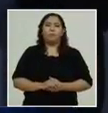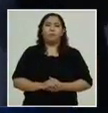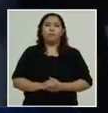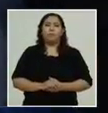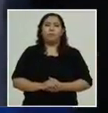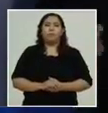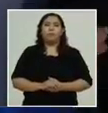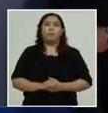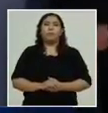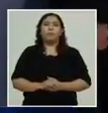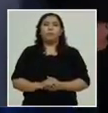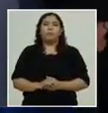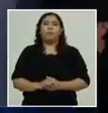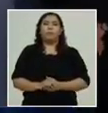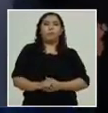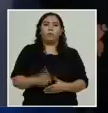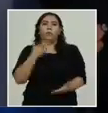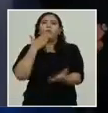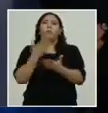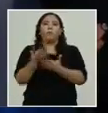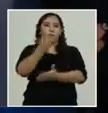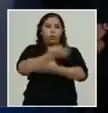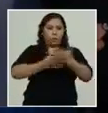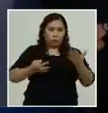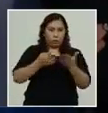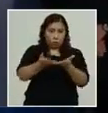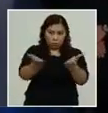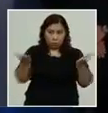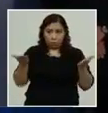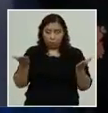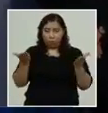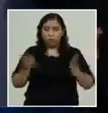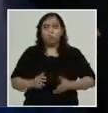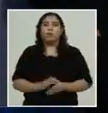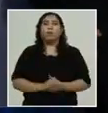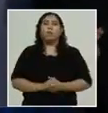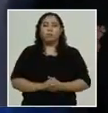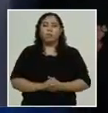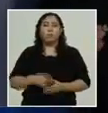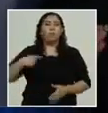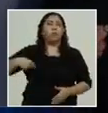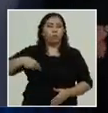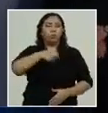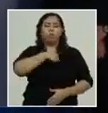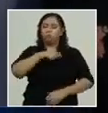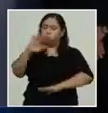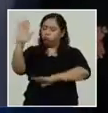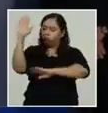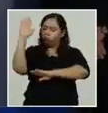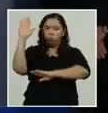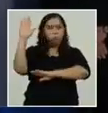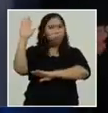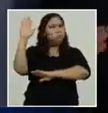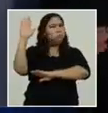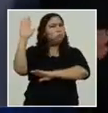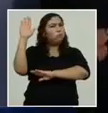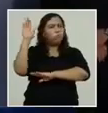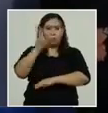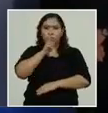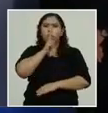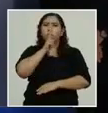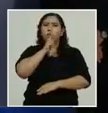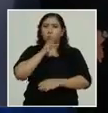señores muy buenas tardes muy buenas noches aquí queremos comprometernos ante todo el pueblo hondureño